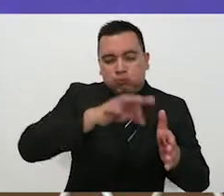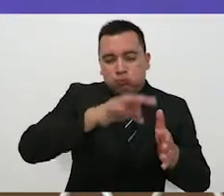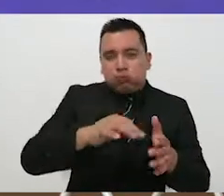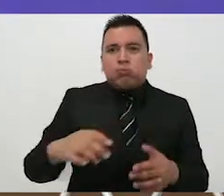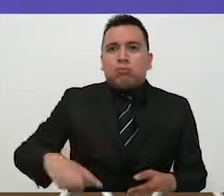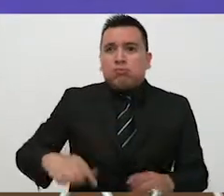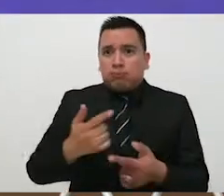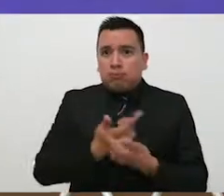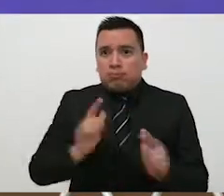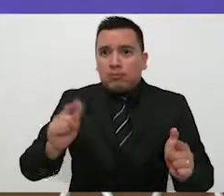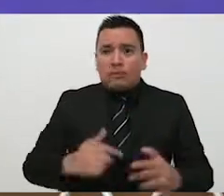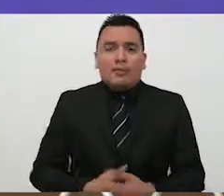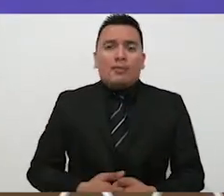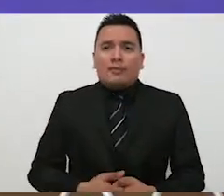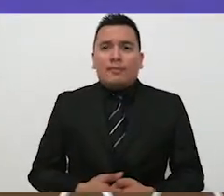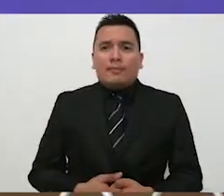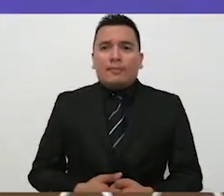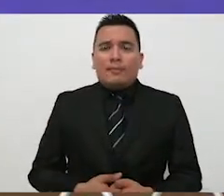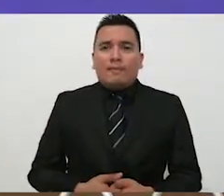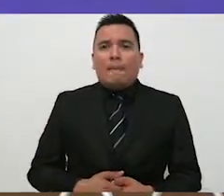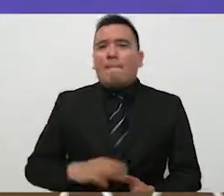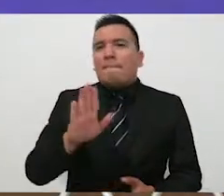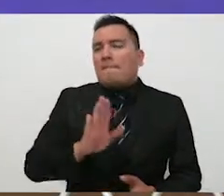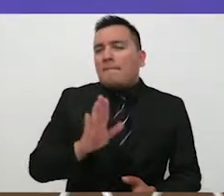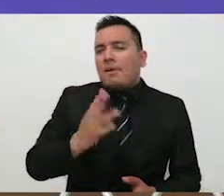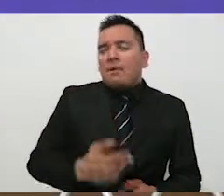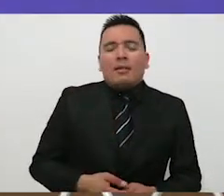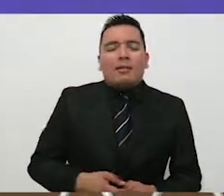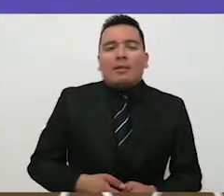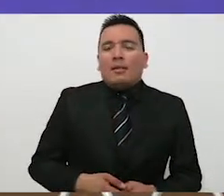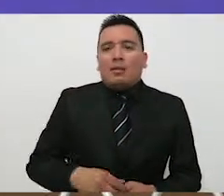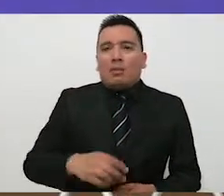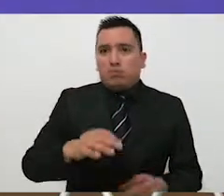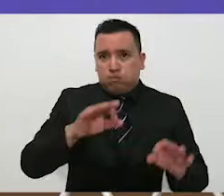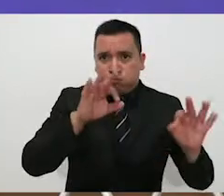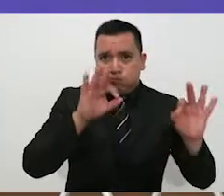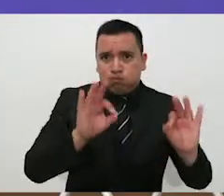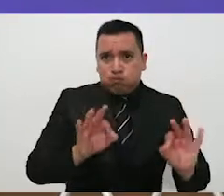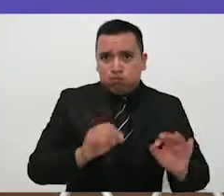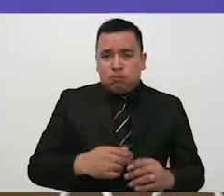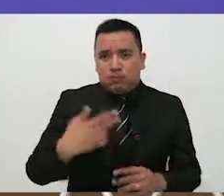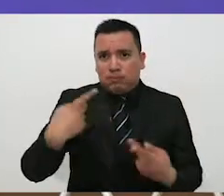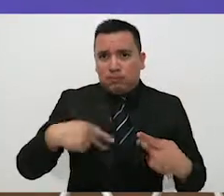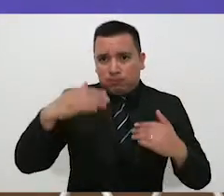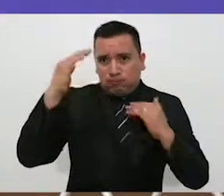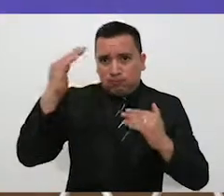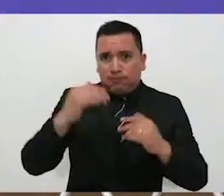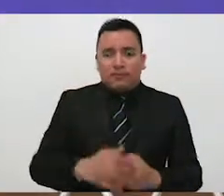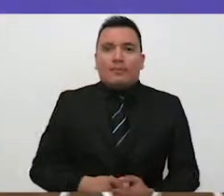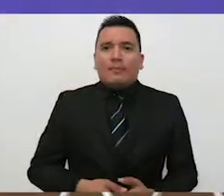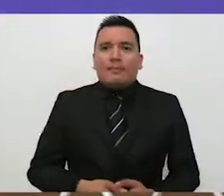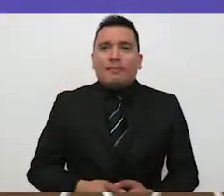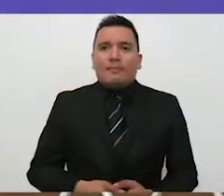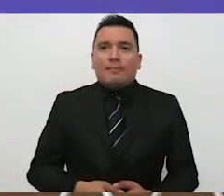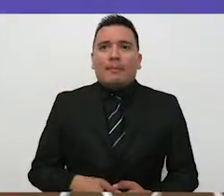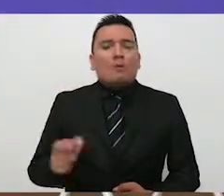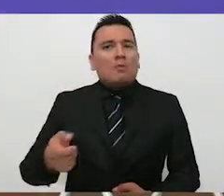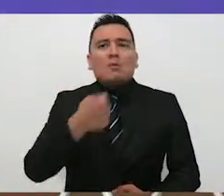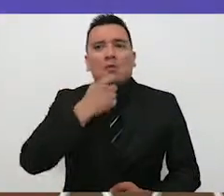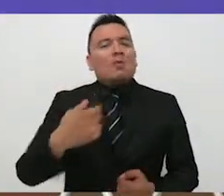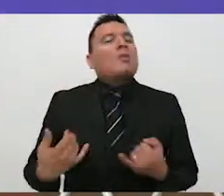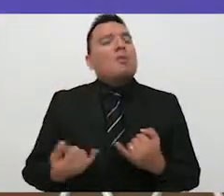tal como una jornada, como una jornada de adultos, una jornada constitucional. Y están en su papel. Y ellos están en su papel.